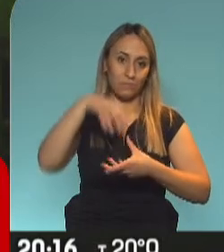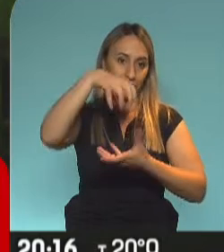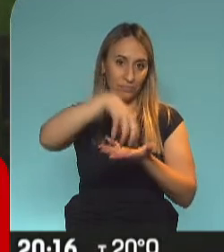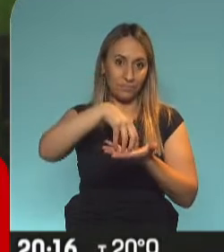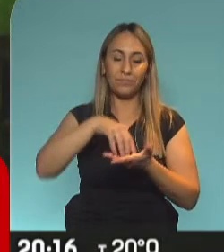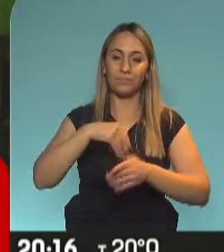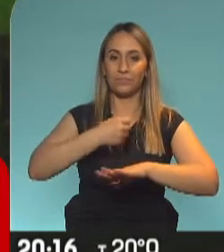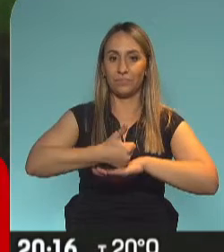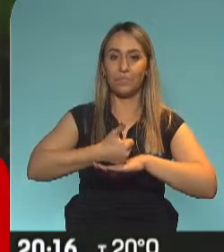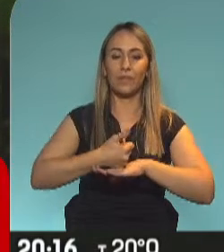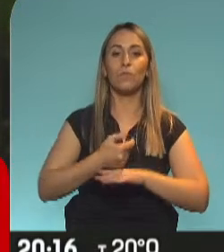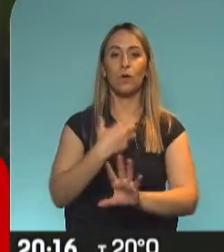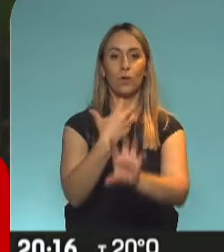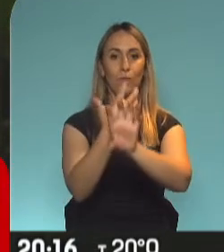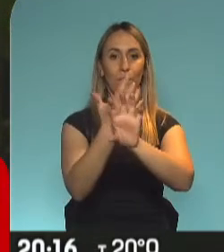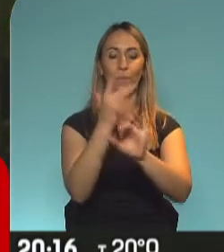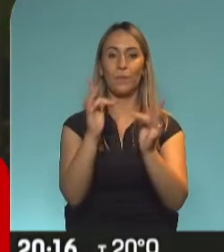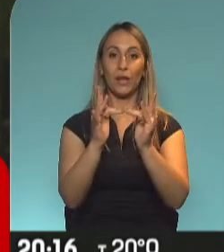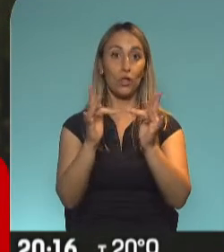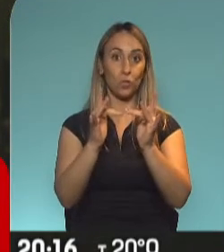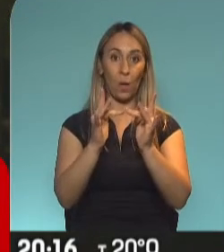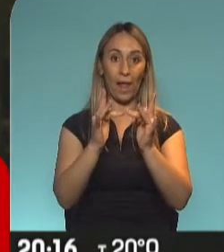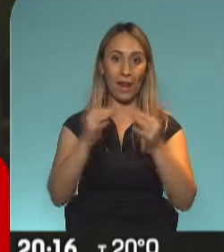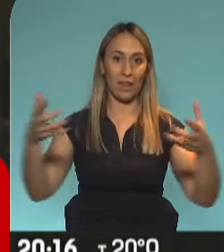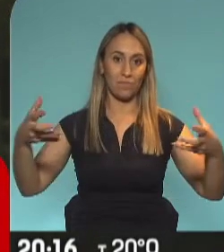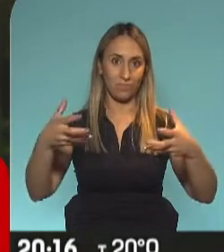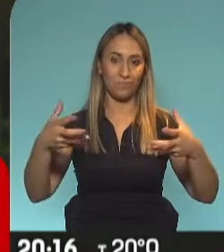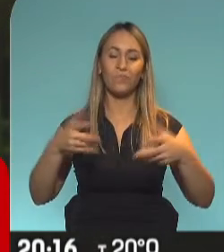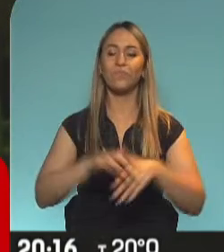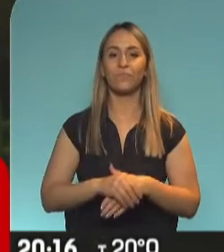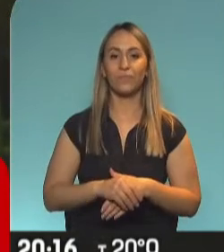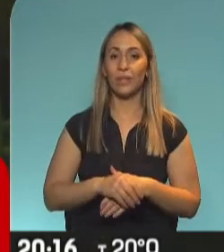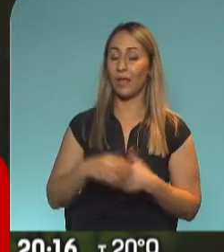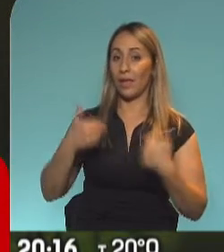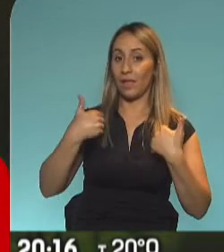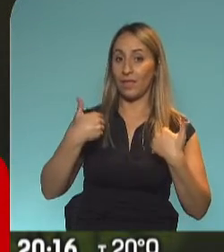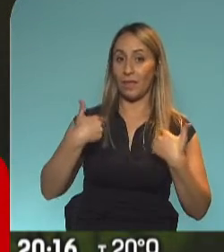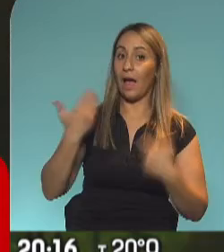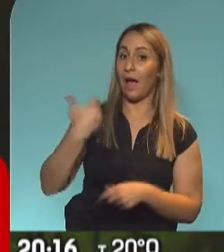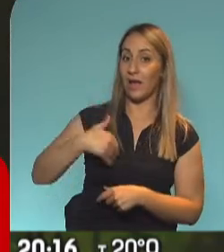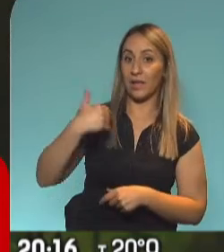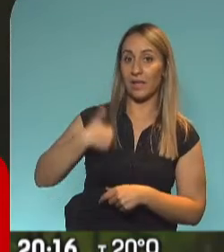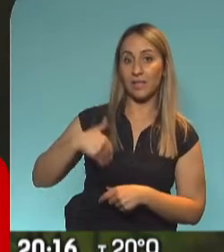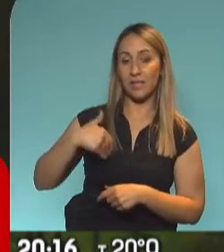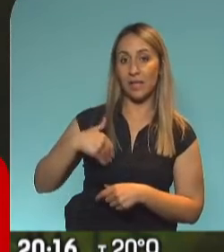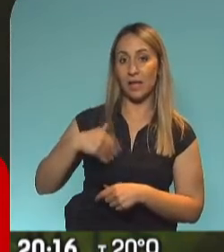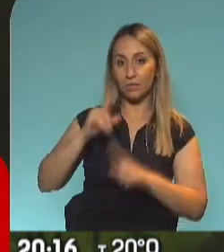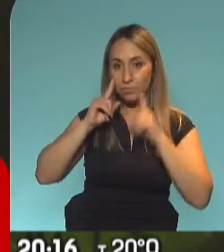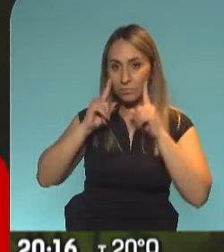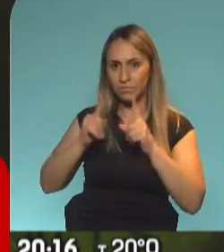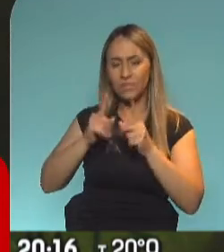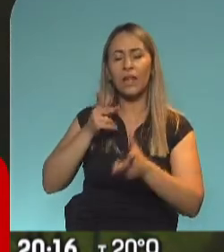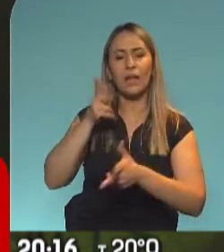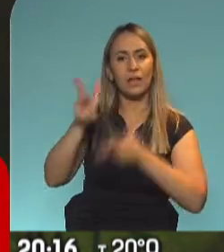virtual. Un encuentro que desde el lado argentino va a tener puesta, digamos, va a hacer hincapié sobre